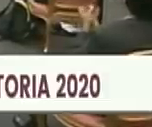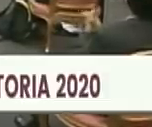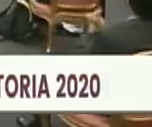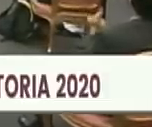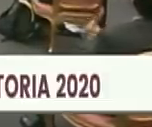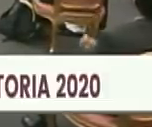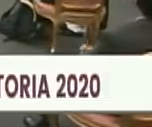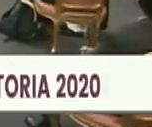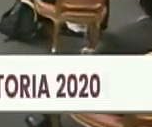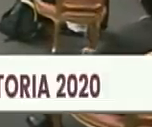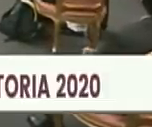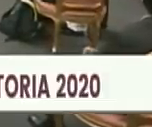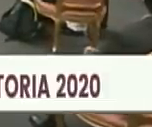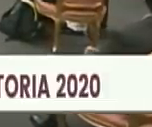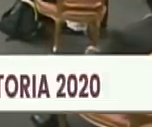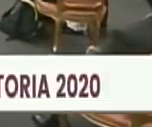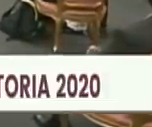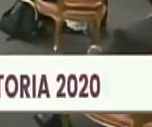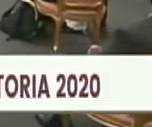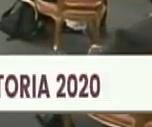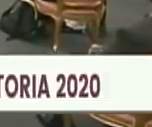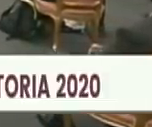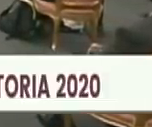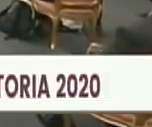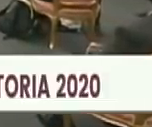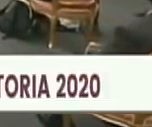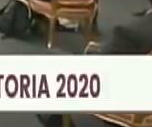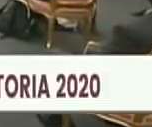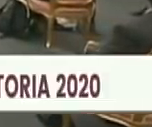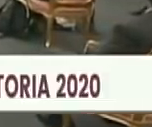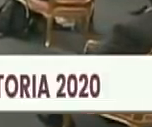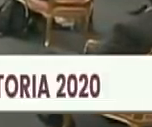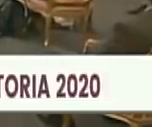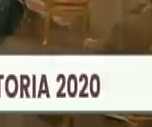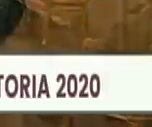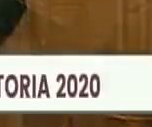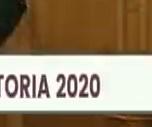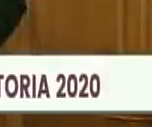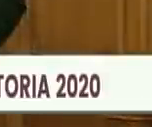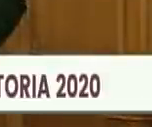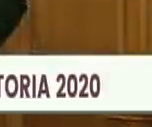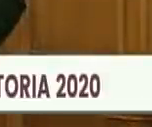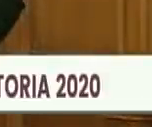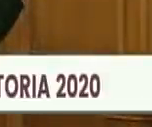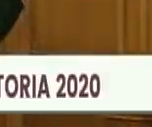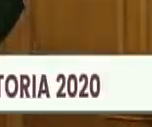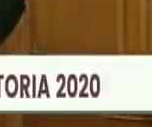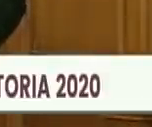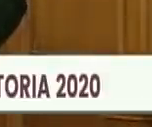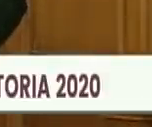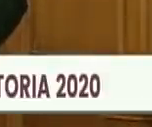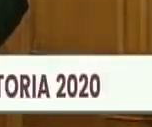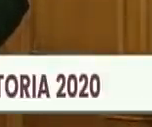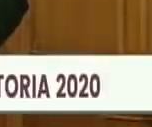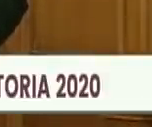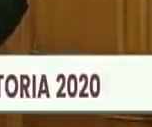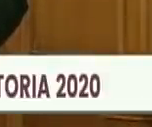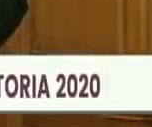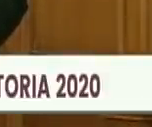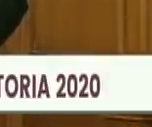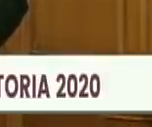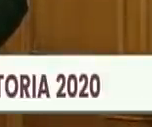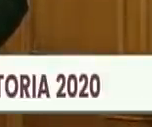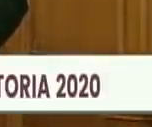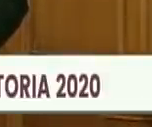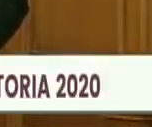De tal manera que en estos tres días, con la compañía de hermanos de ocho países, de Argentina,